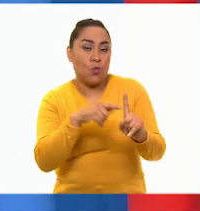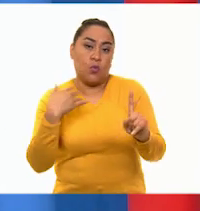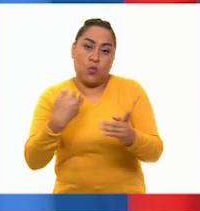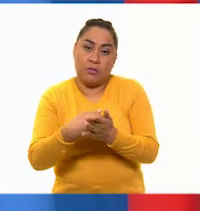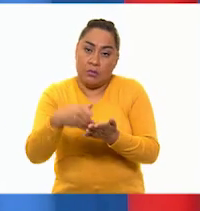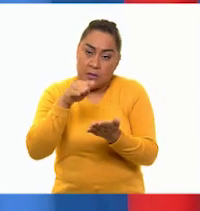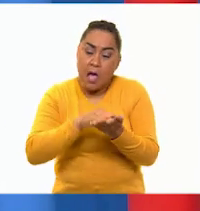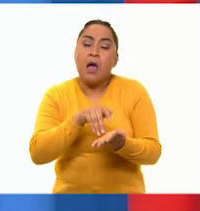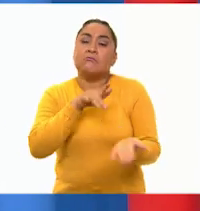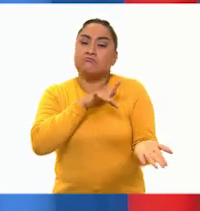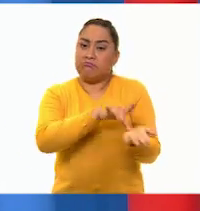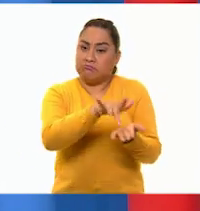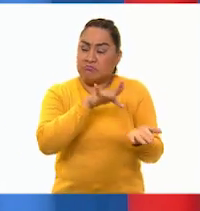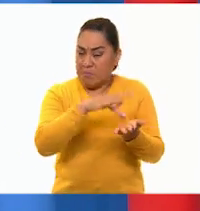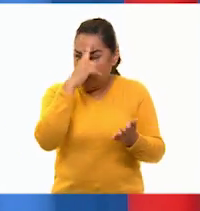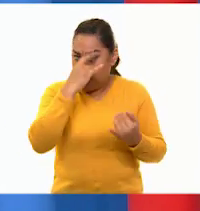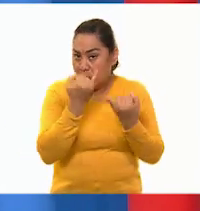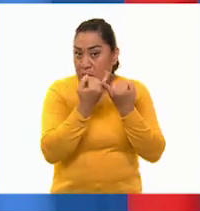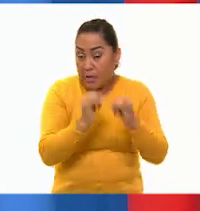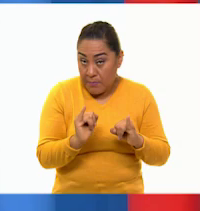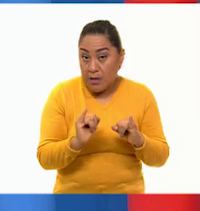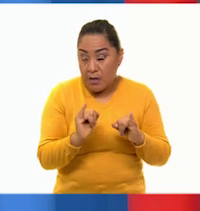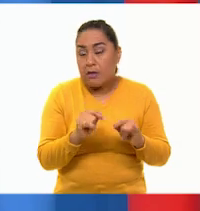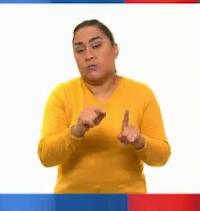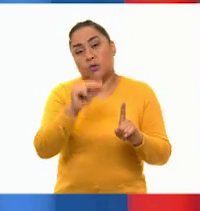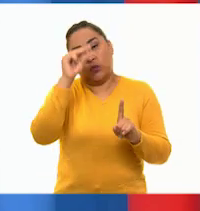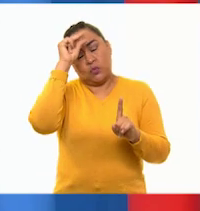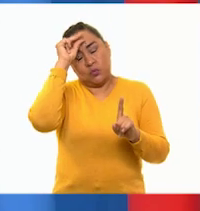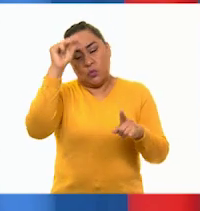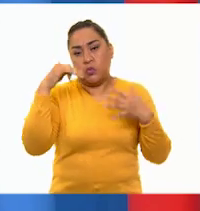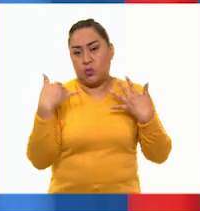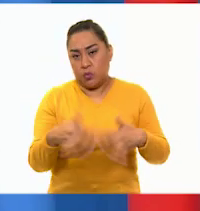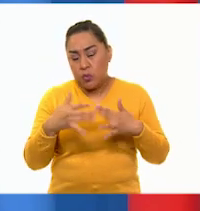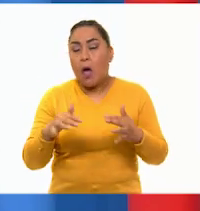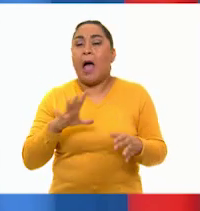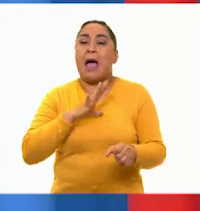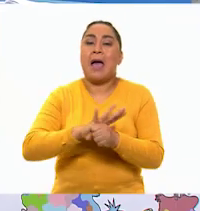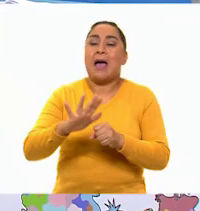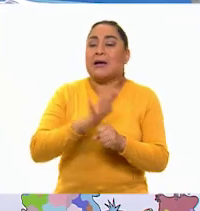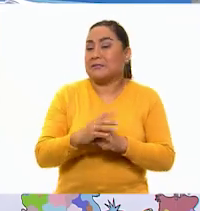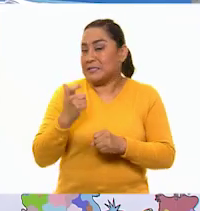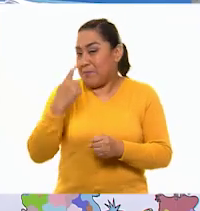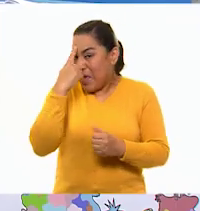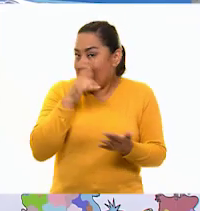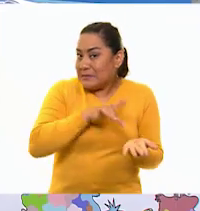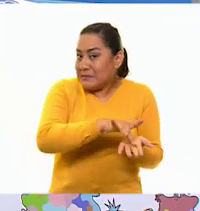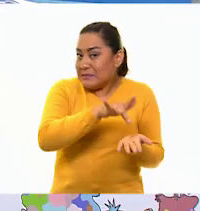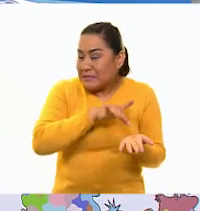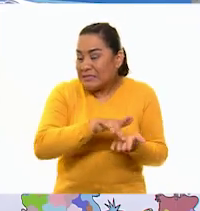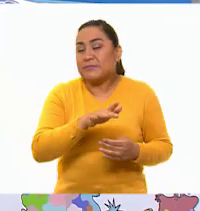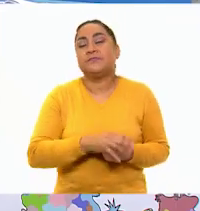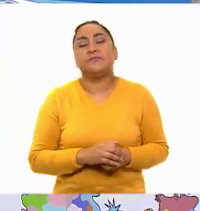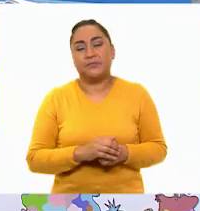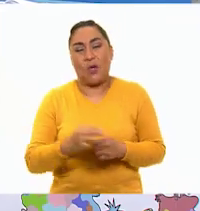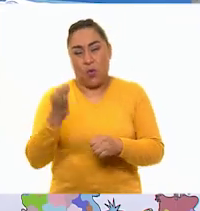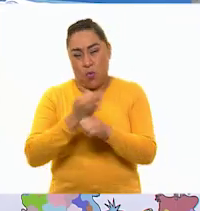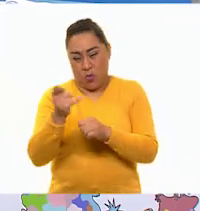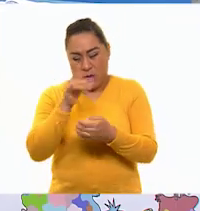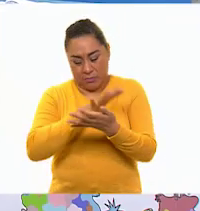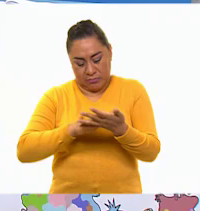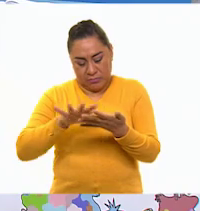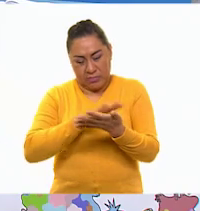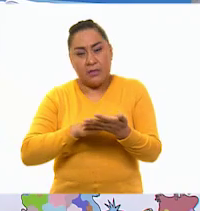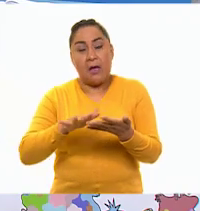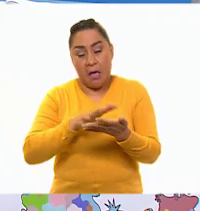contribuyó al movimiento de Independencia con su capacidad intelectual y sus recursos económicos. Y esta información que nos estás diciendo,